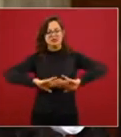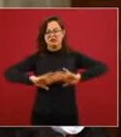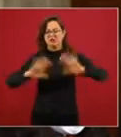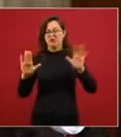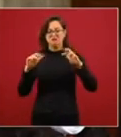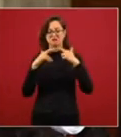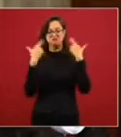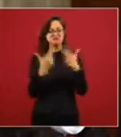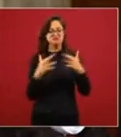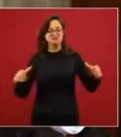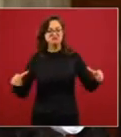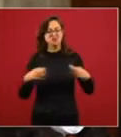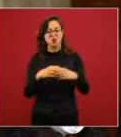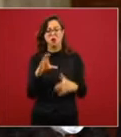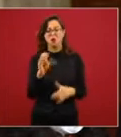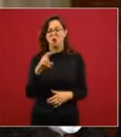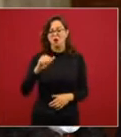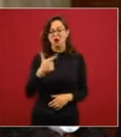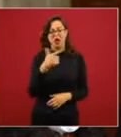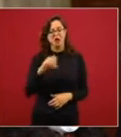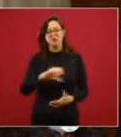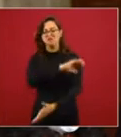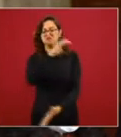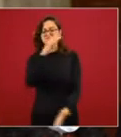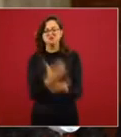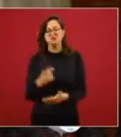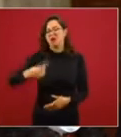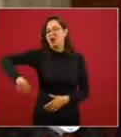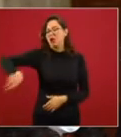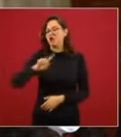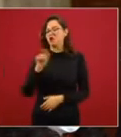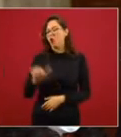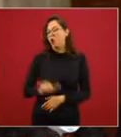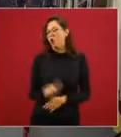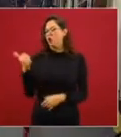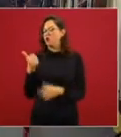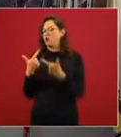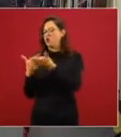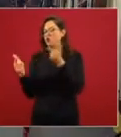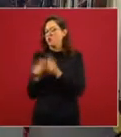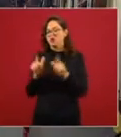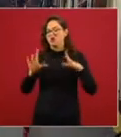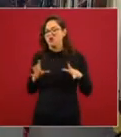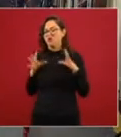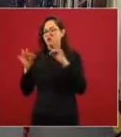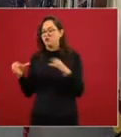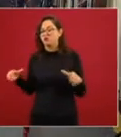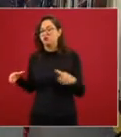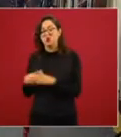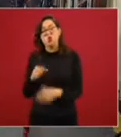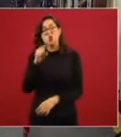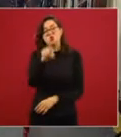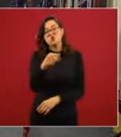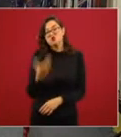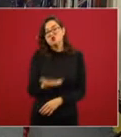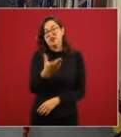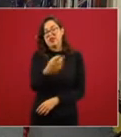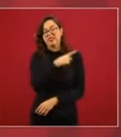organismo que piense usted las cosas señor presidente es lo que él dice con amenazas fue